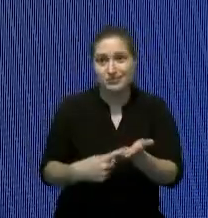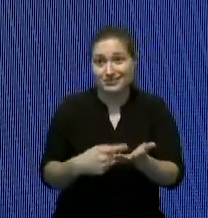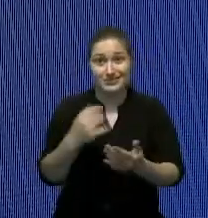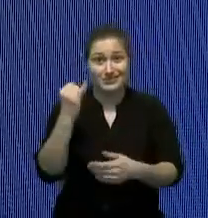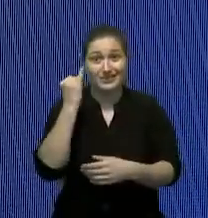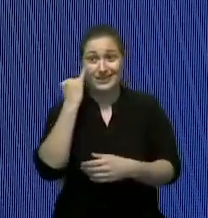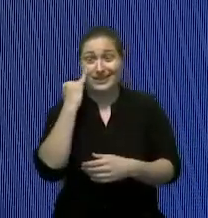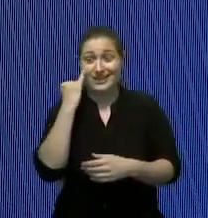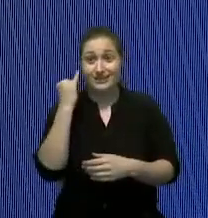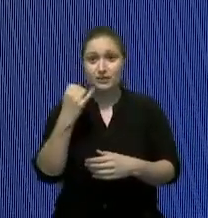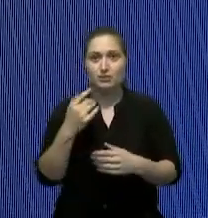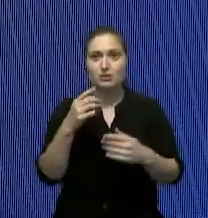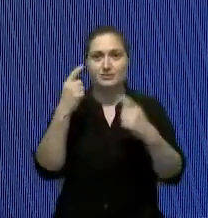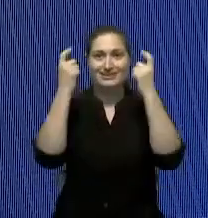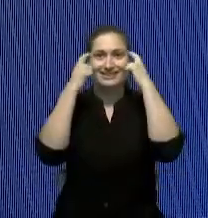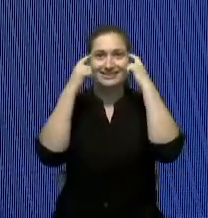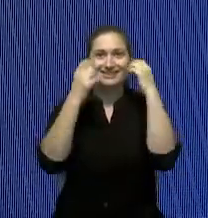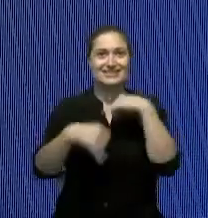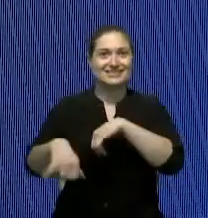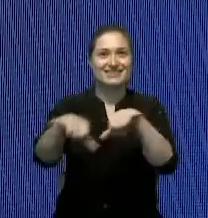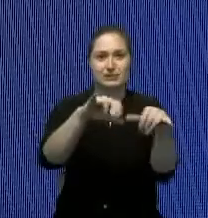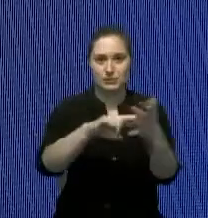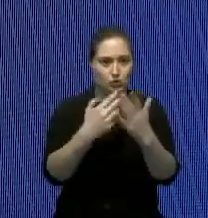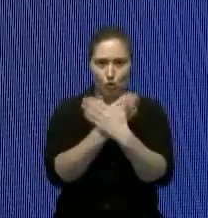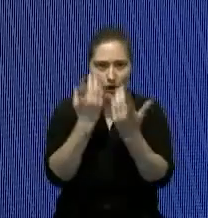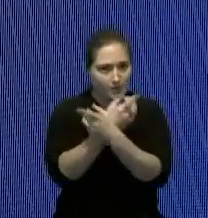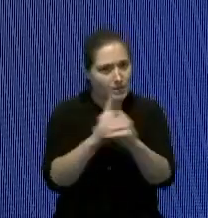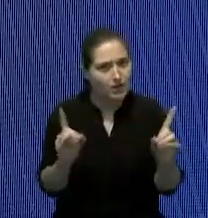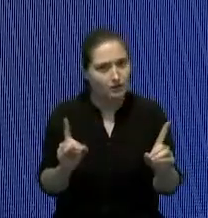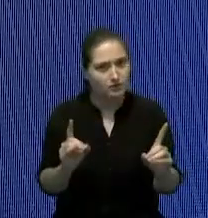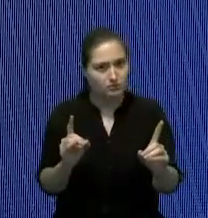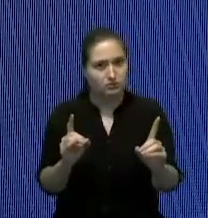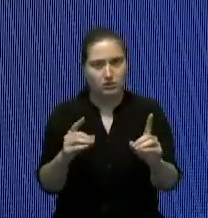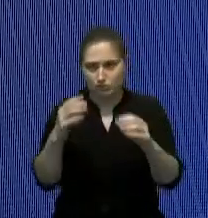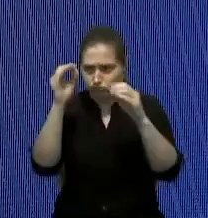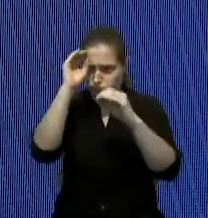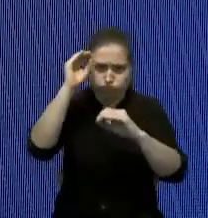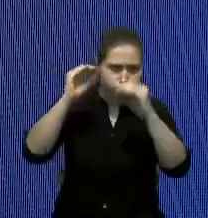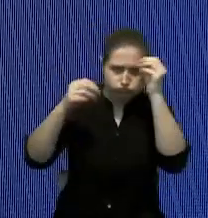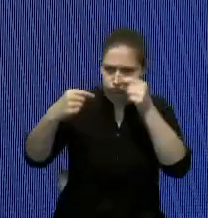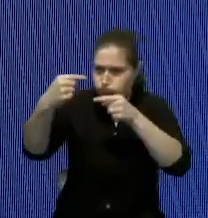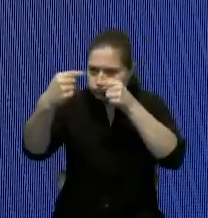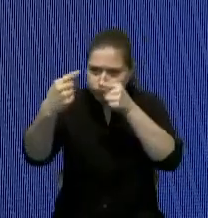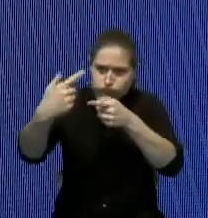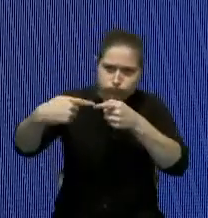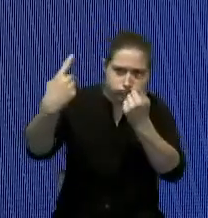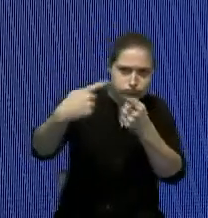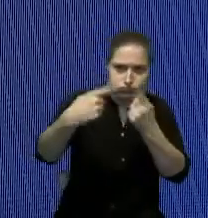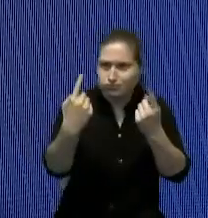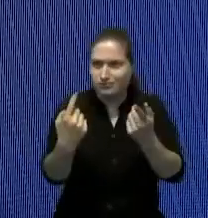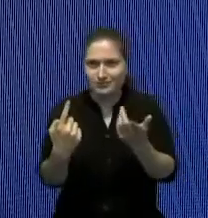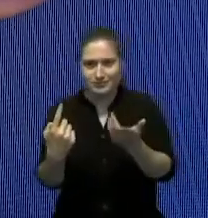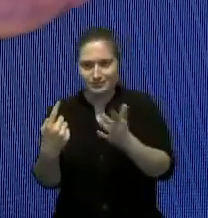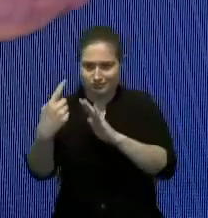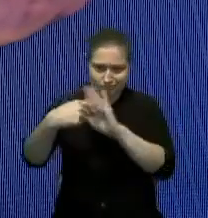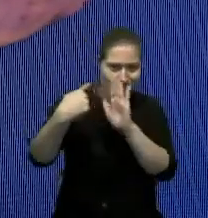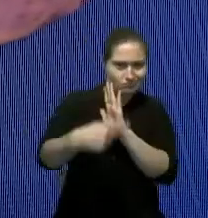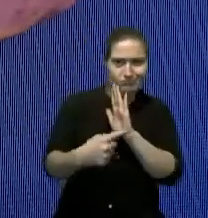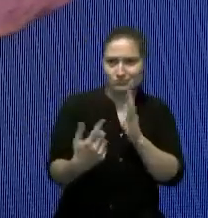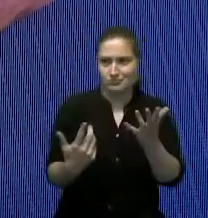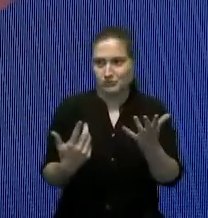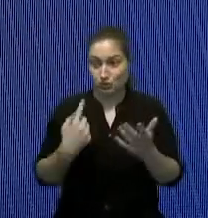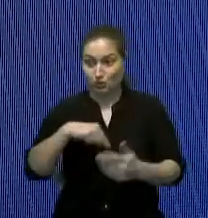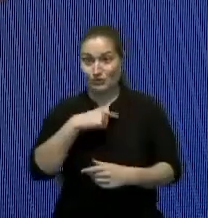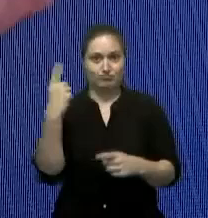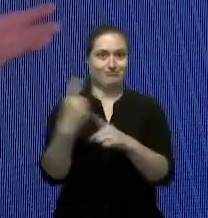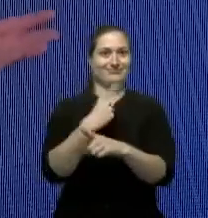esas diferencias no es democrática y nosotros incluso siempre es bueno esas críticas porque nosotros no siempre tenemos la razón